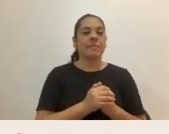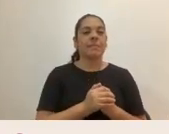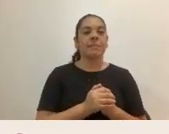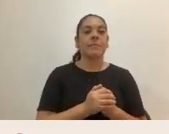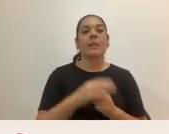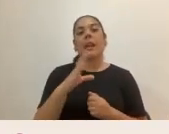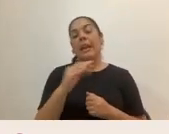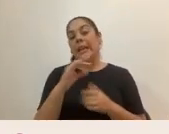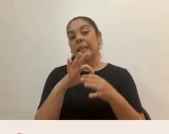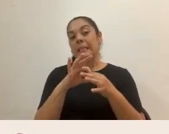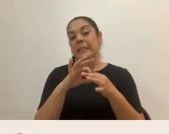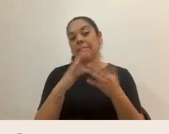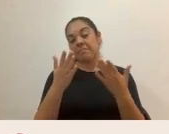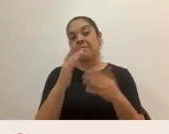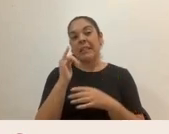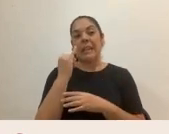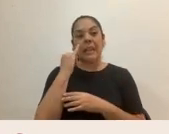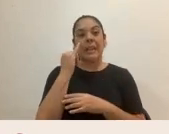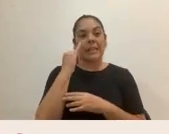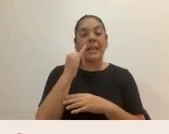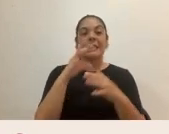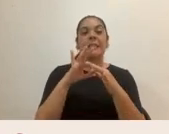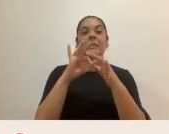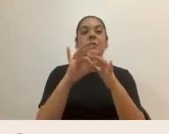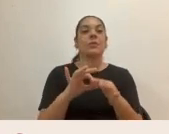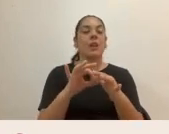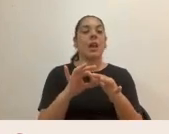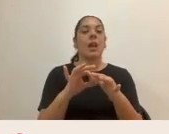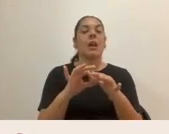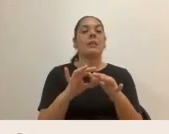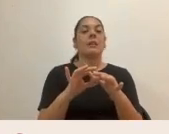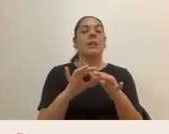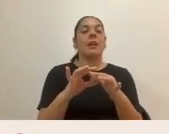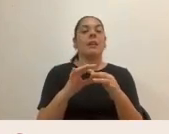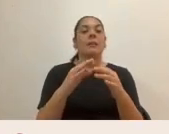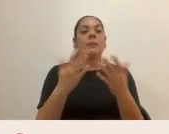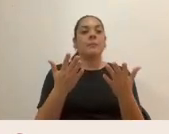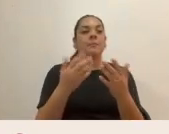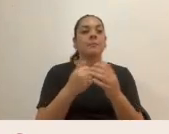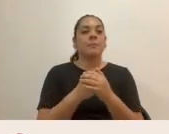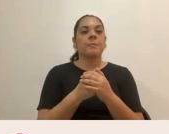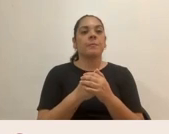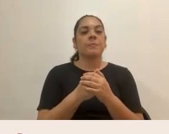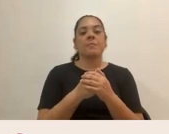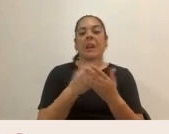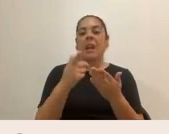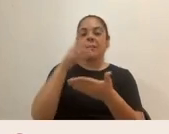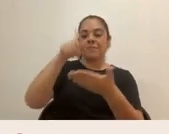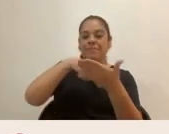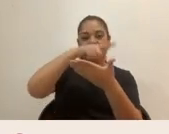que están asociados, que eso es lo más importante, tomar conciencia que están asociados a exclusiones y